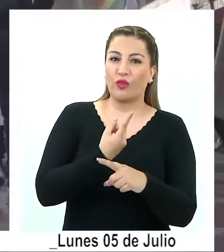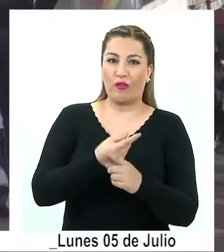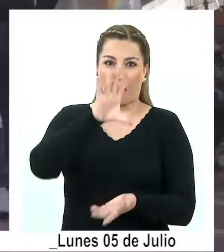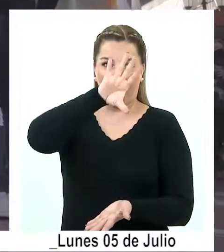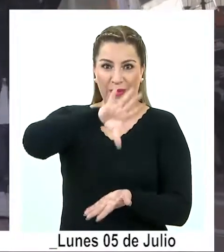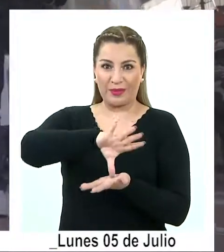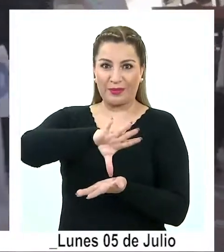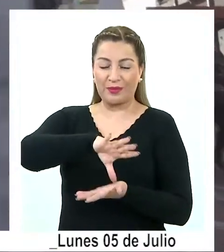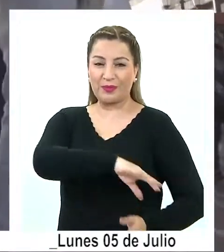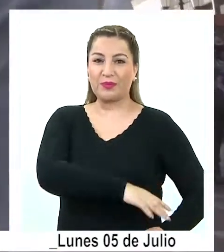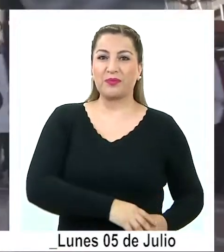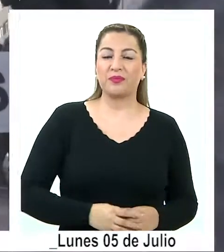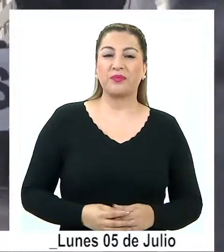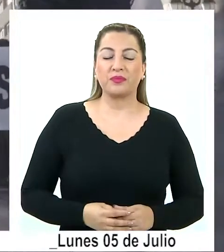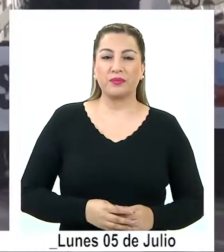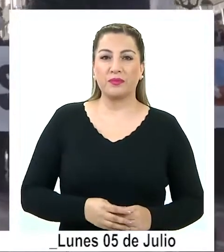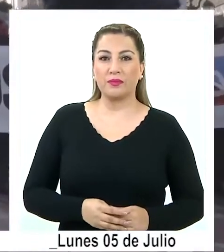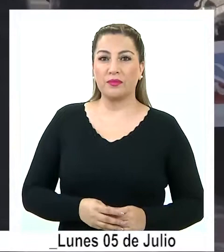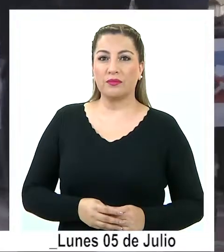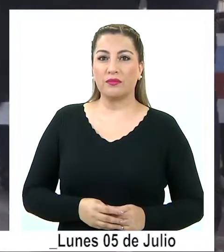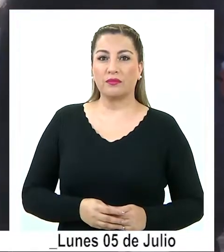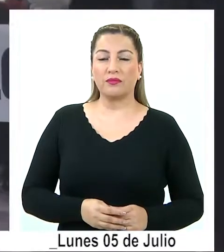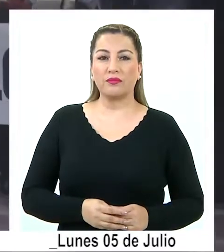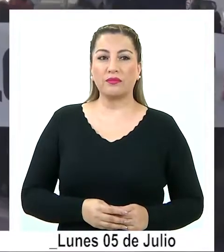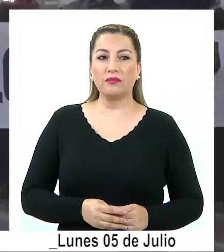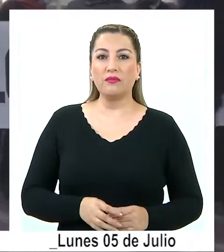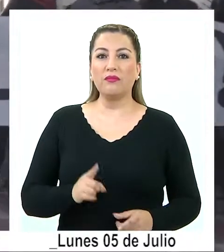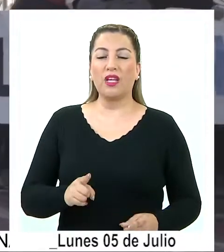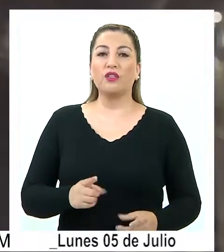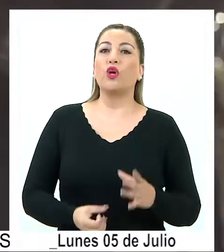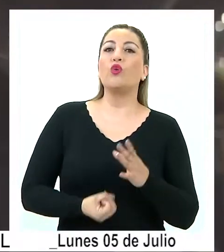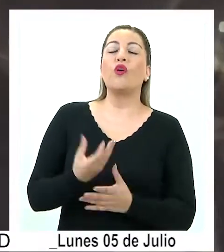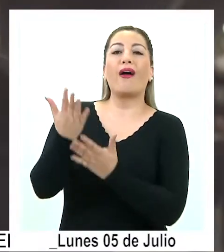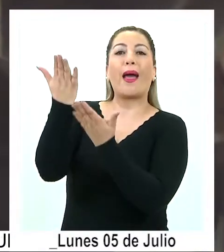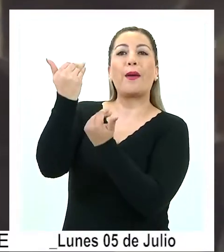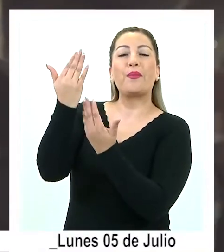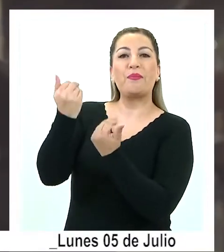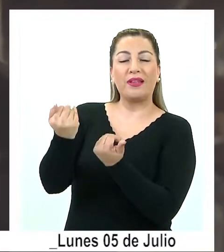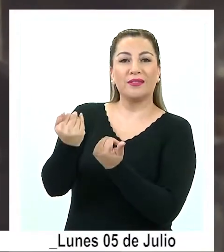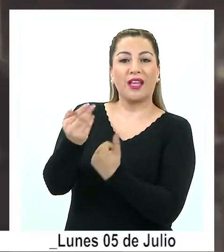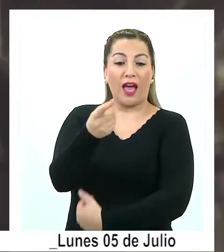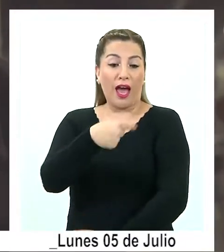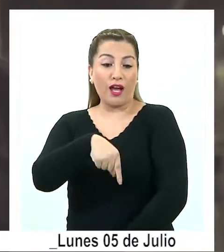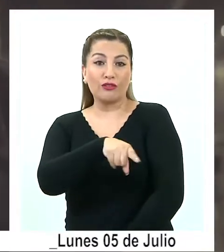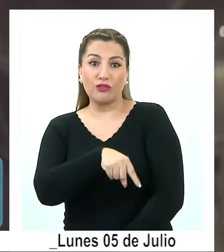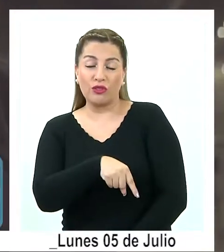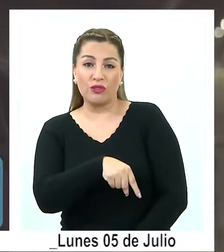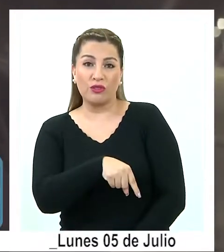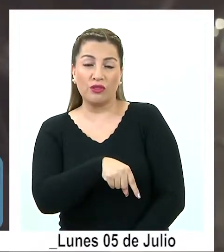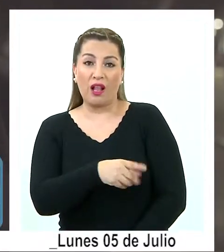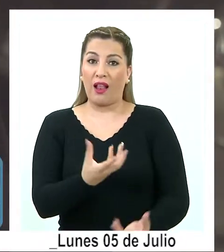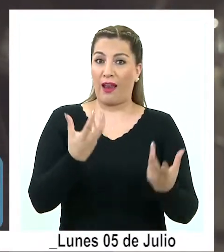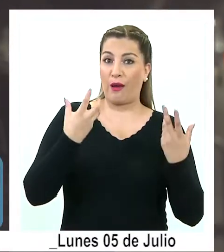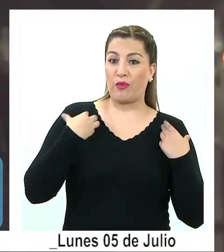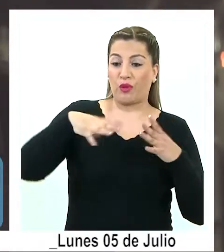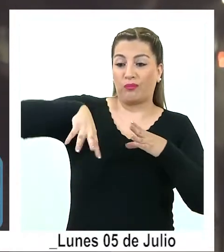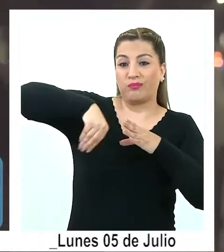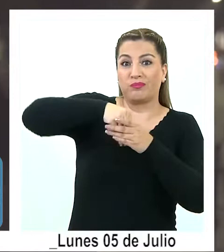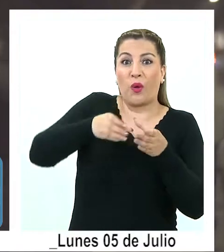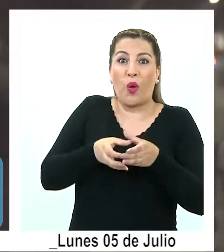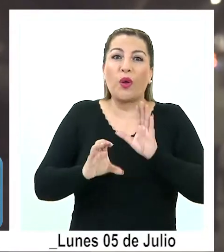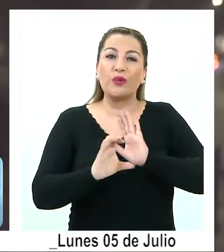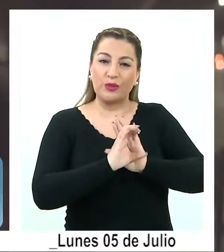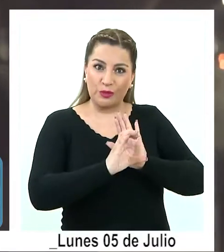nuestro país. Creo que esto llena de expectativas y de esperanzas no solo a los que han tenido la responsabilidad de